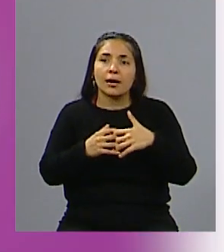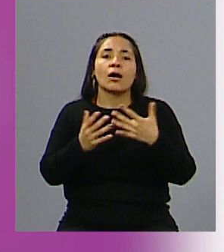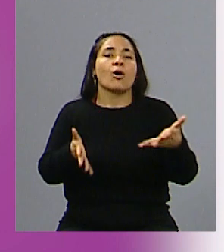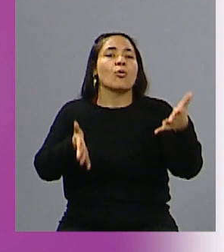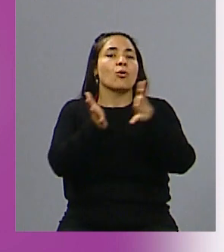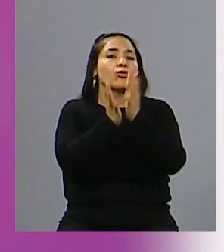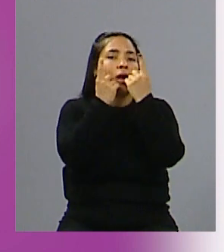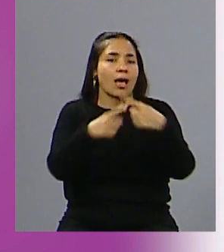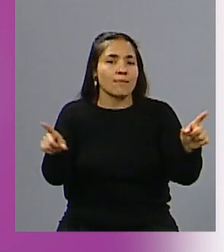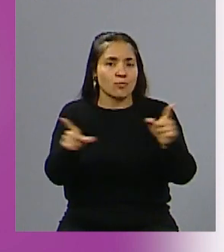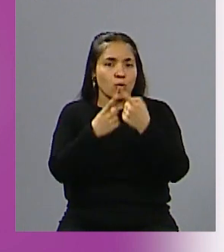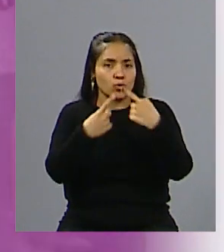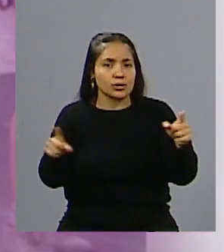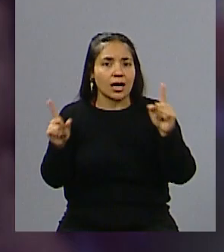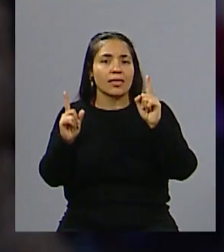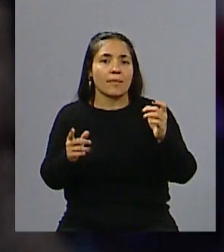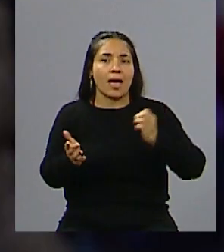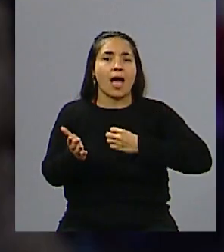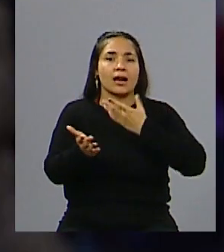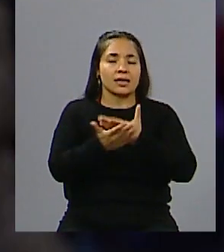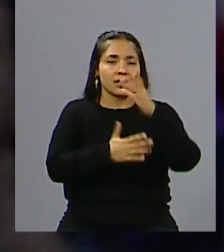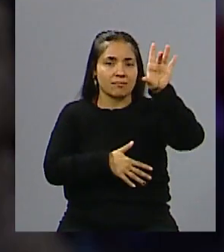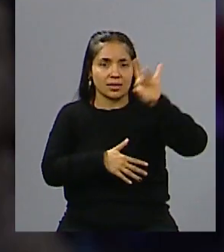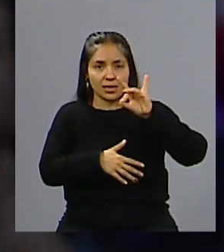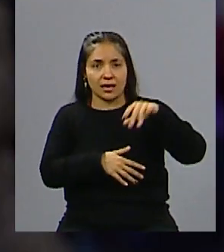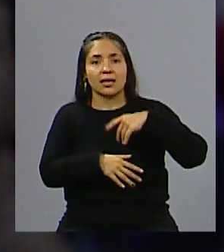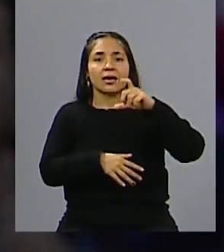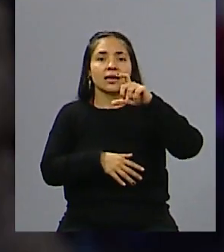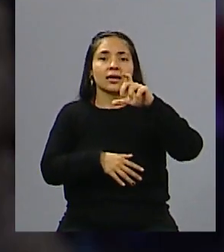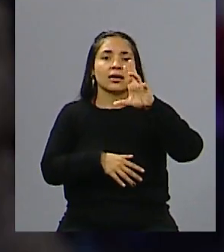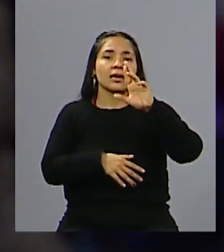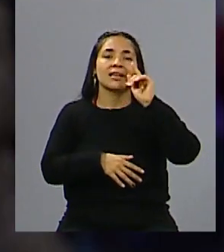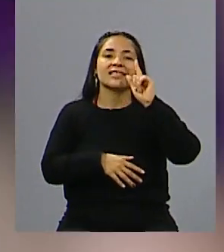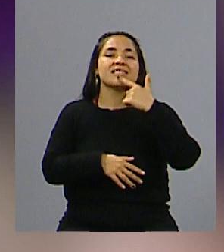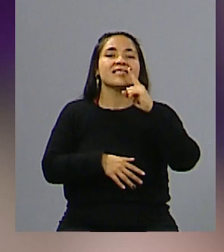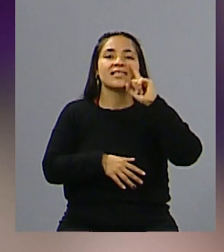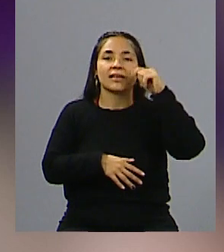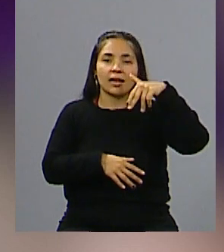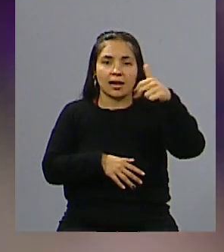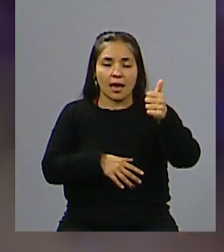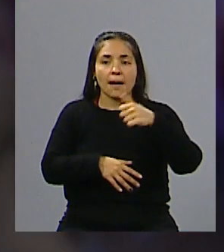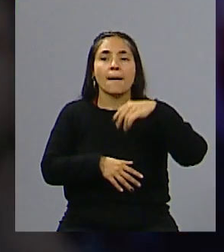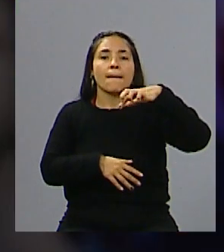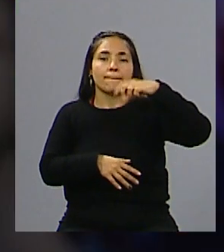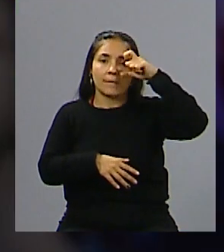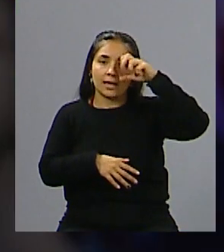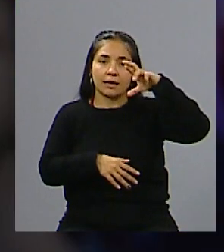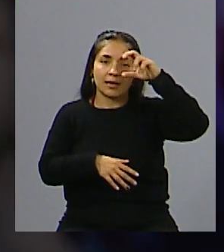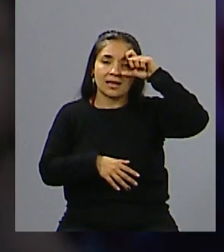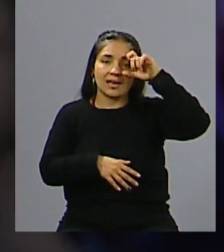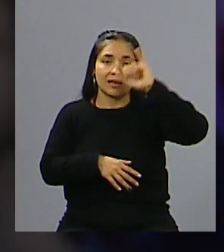música también con la artista que tenemos invitada, que es Cristina Pérez, que justamente también ella